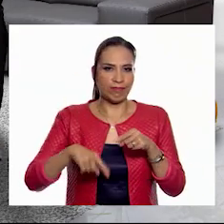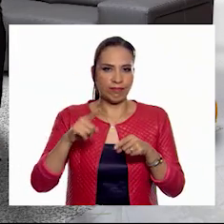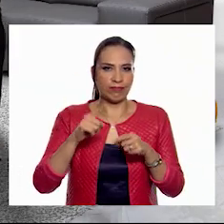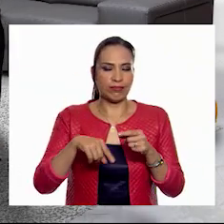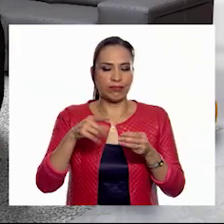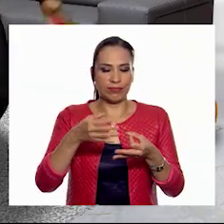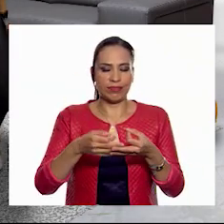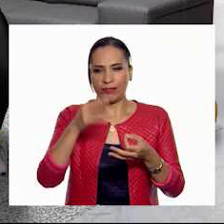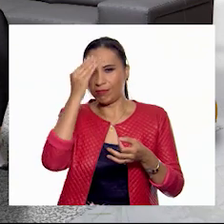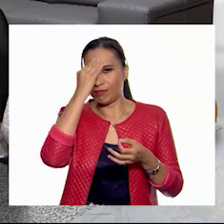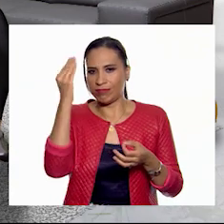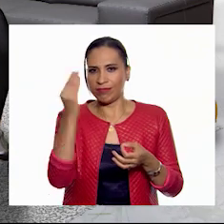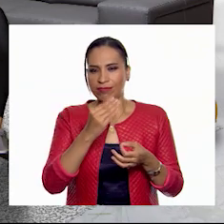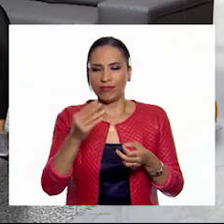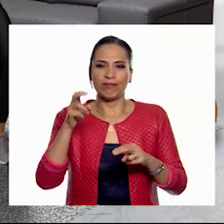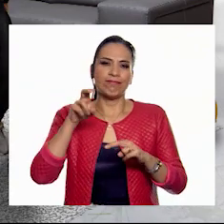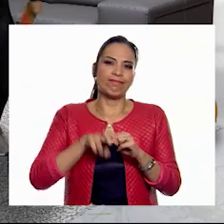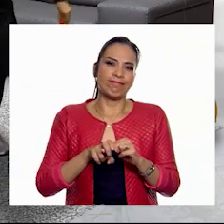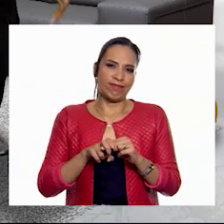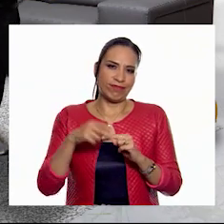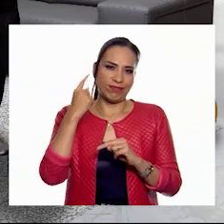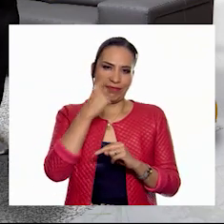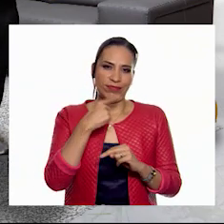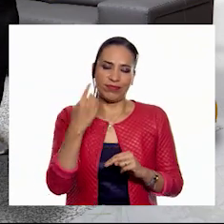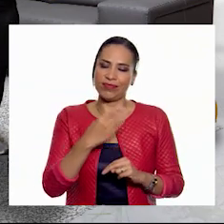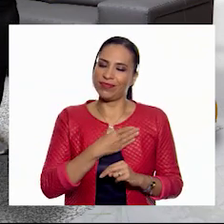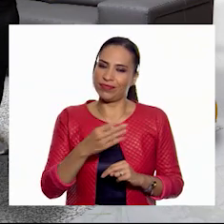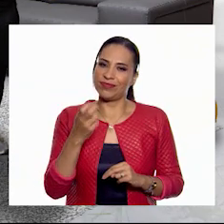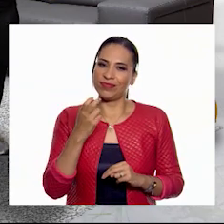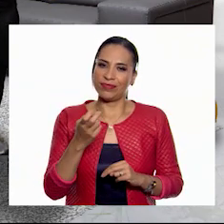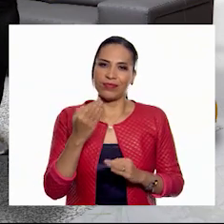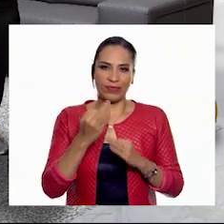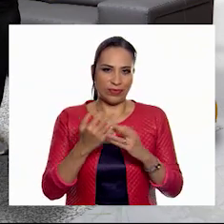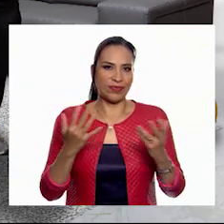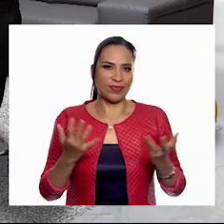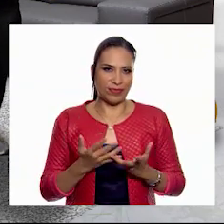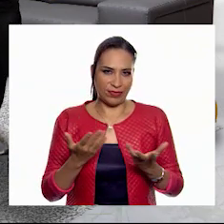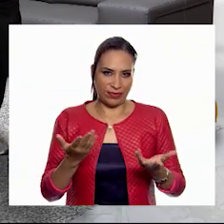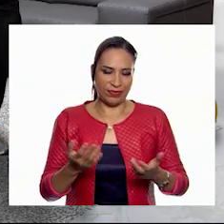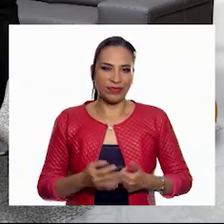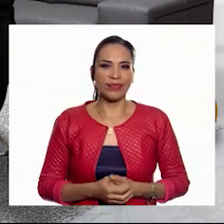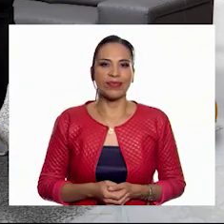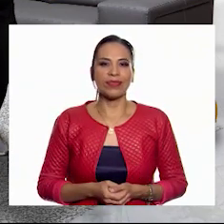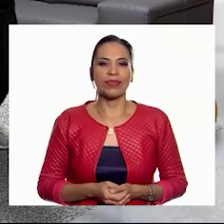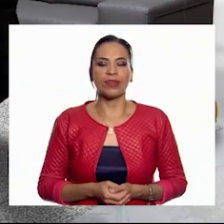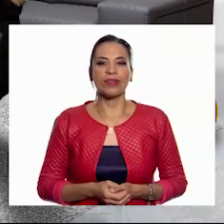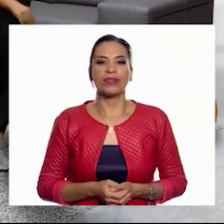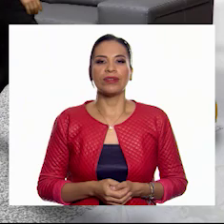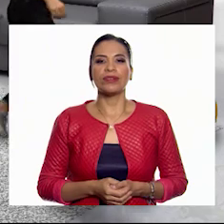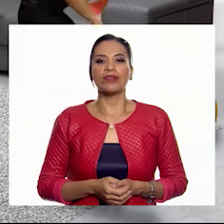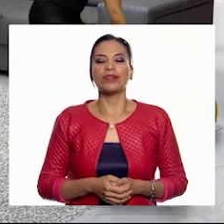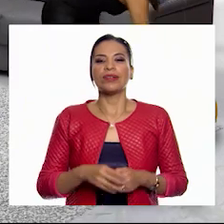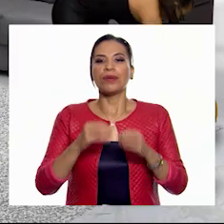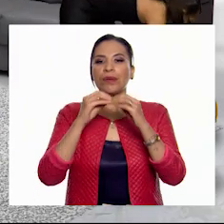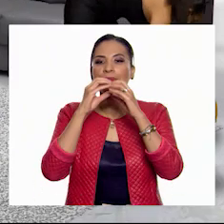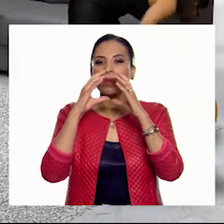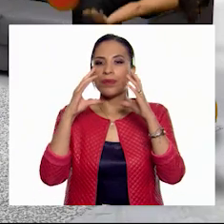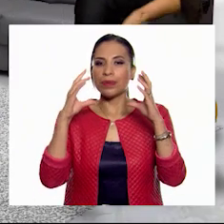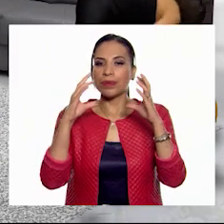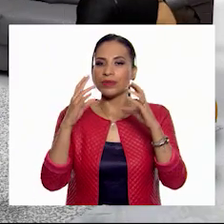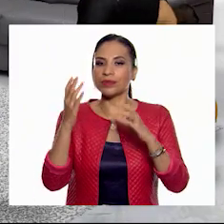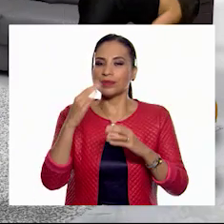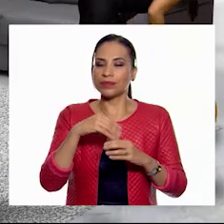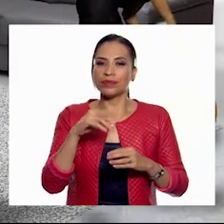el terrible sedentarius. Buenísimo. Armémoslo. Ok. Vamos por los globos. Ajá.